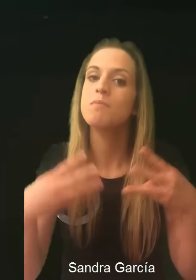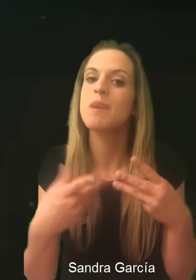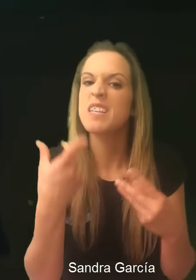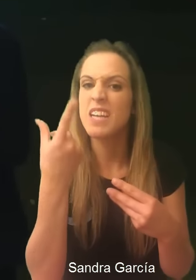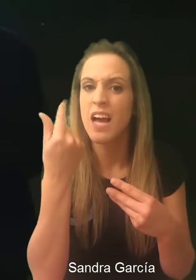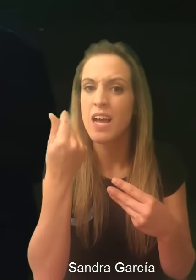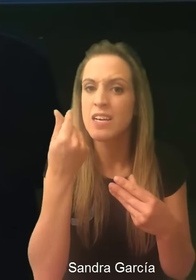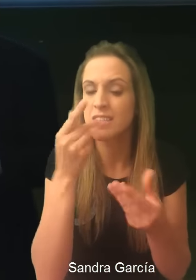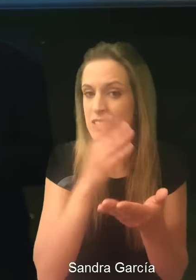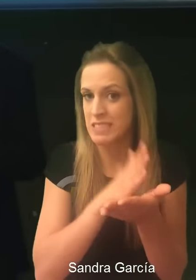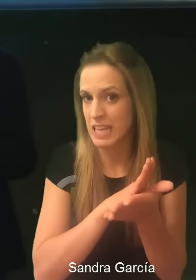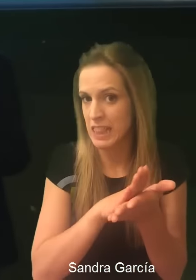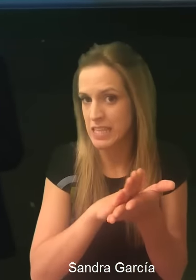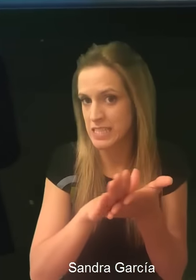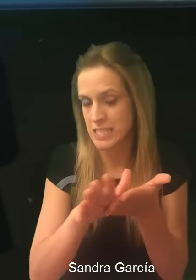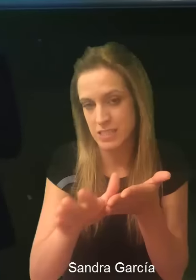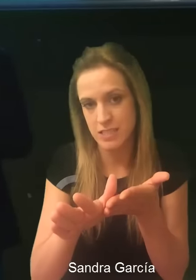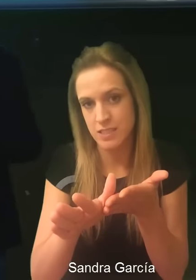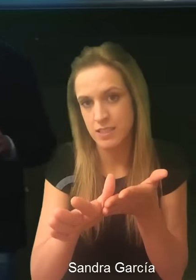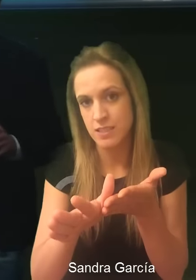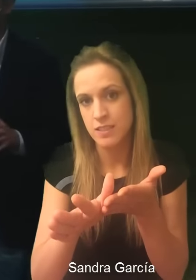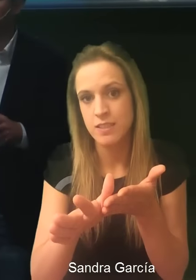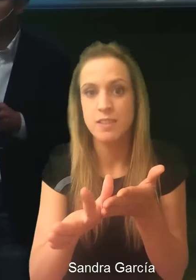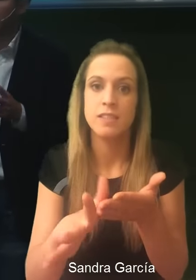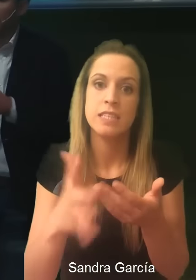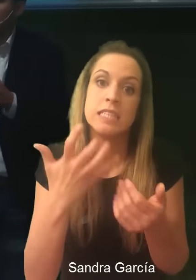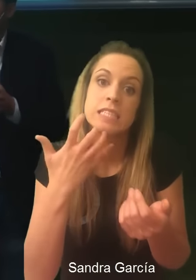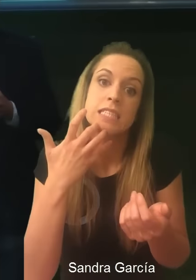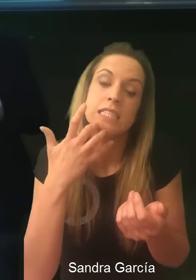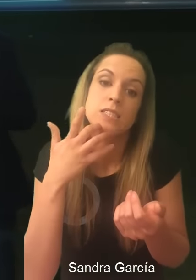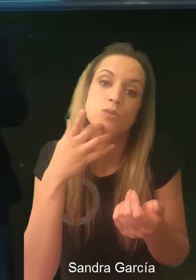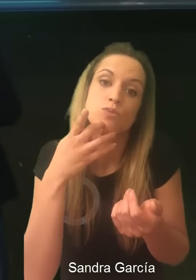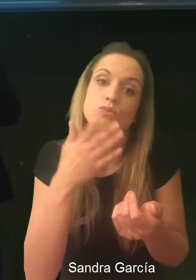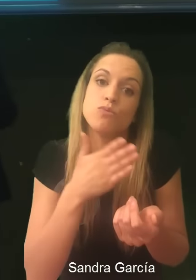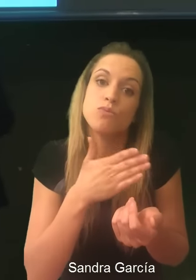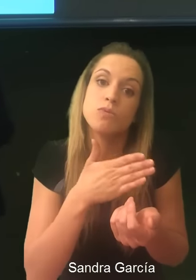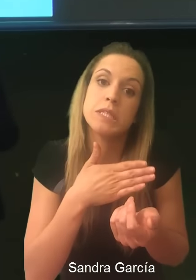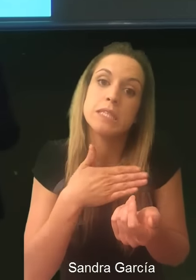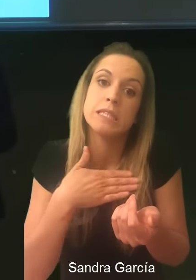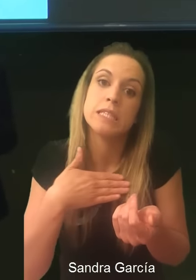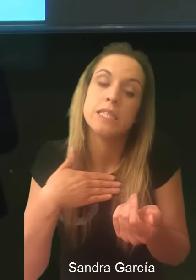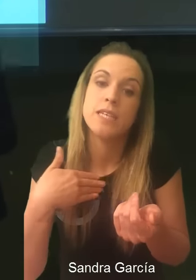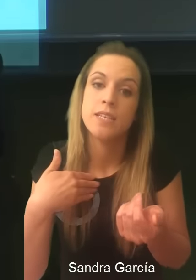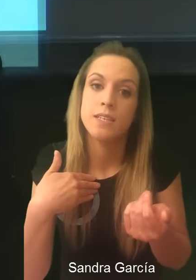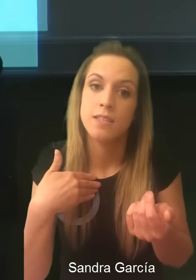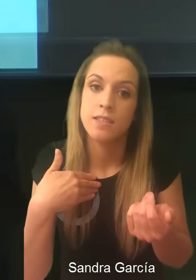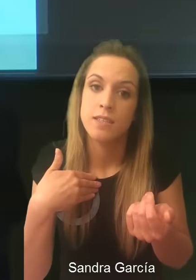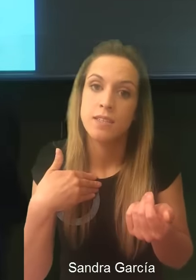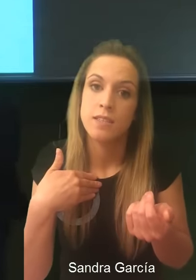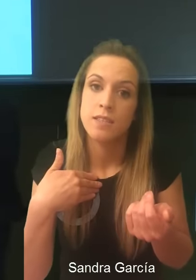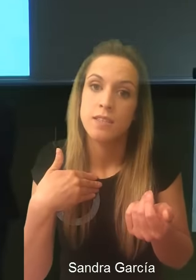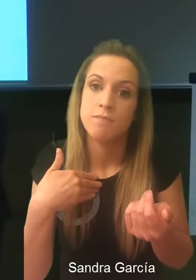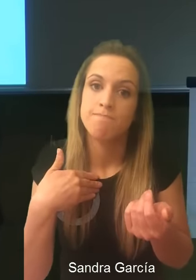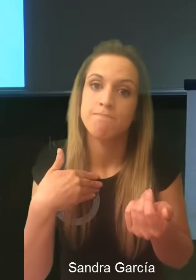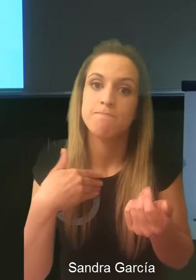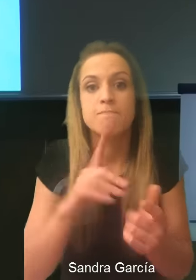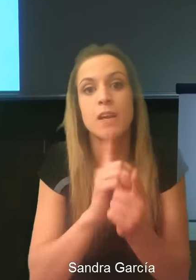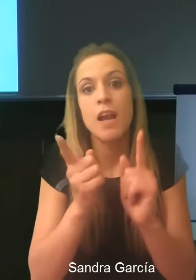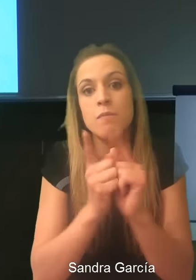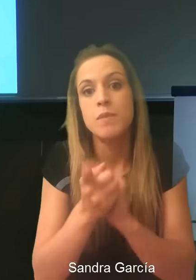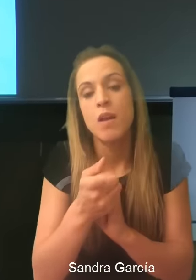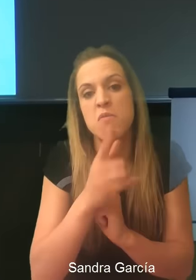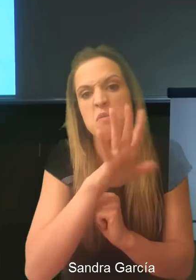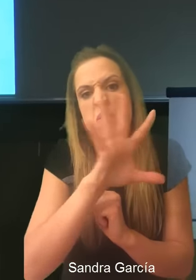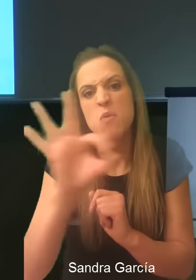contenido gratuito, un gestor de contenido completamente gratuito, que bueno, si quieres darle un toquecito de color, vale el tema unos